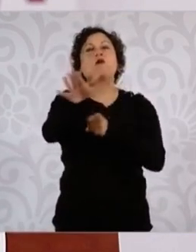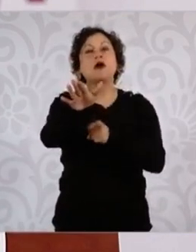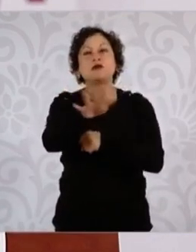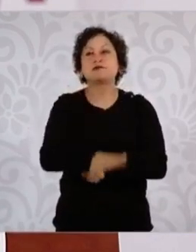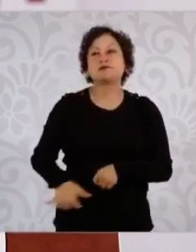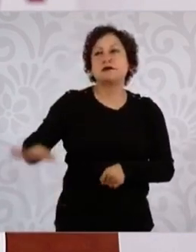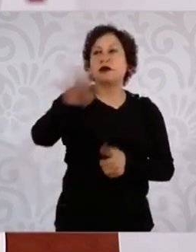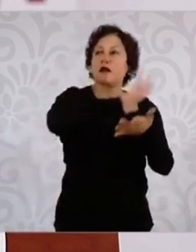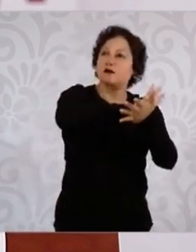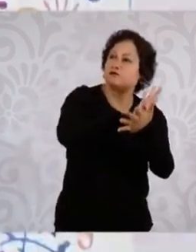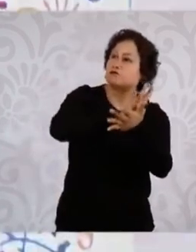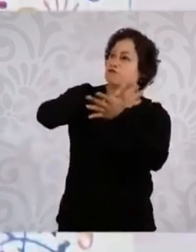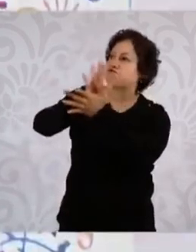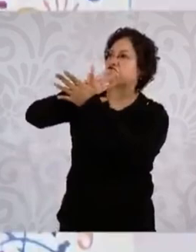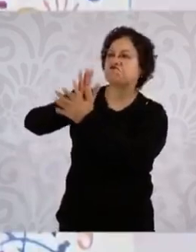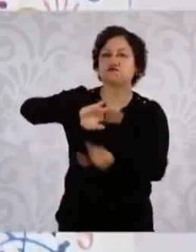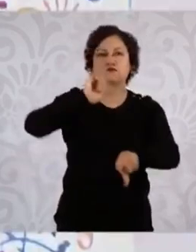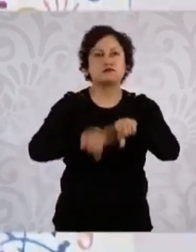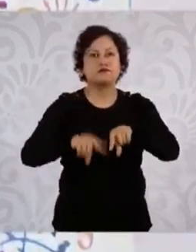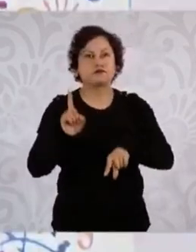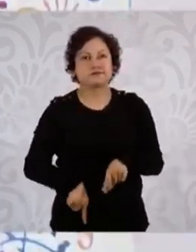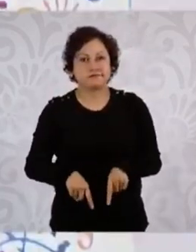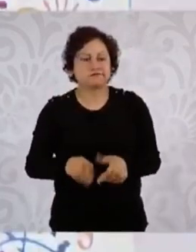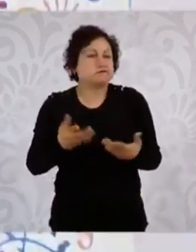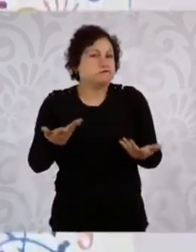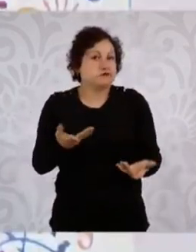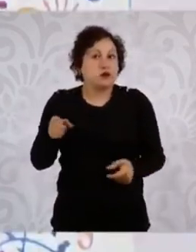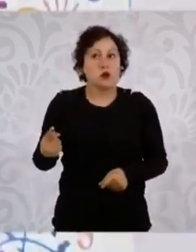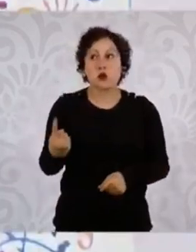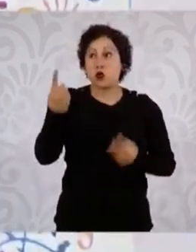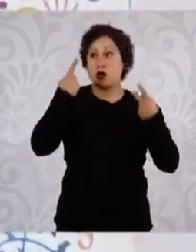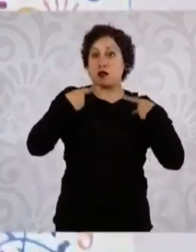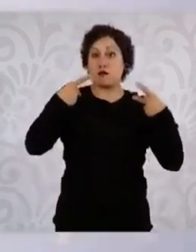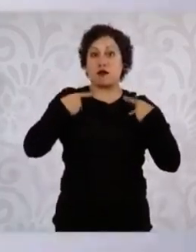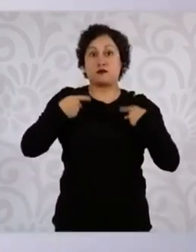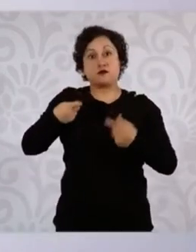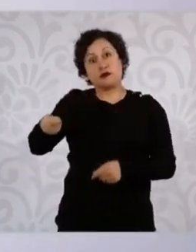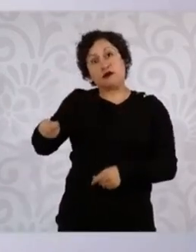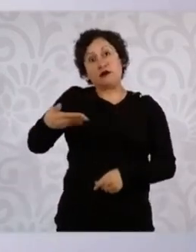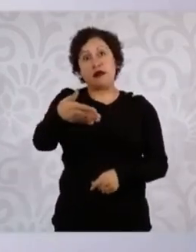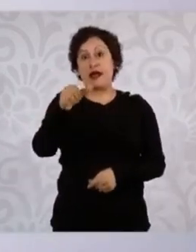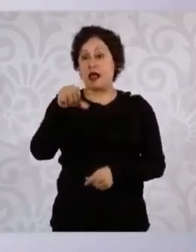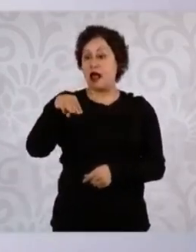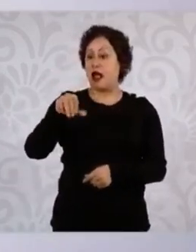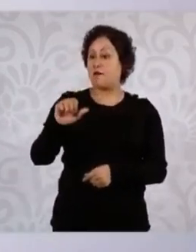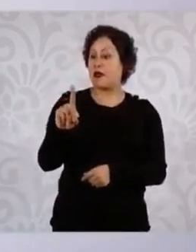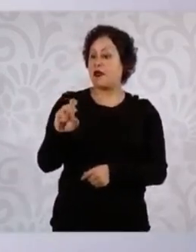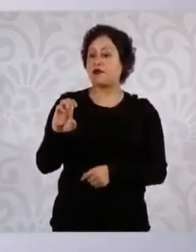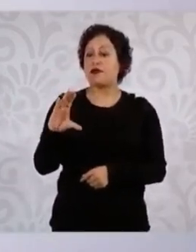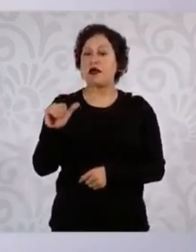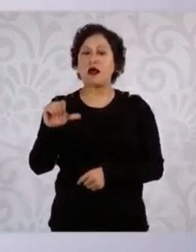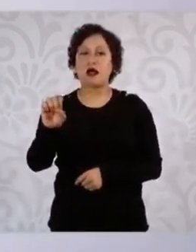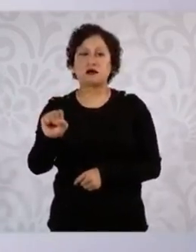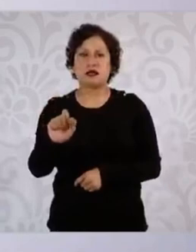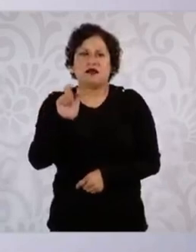El llamarle a alguien ama de casa, pues parece como que la estás disminuyendo.